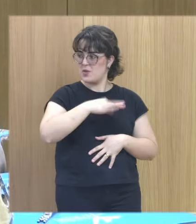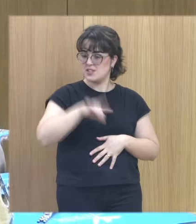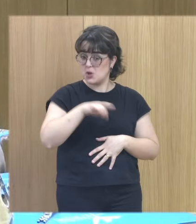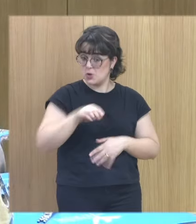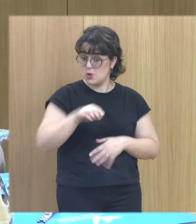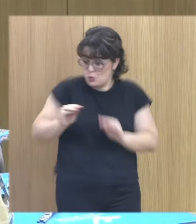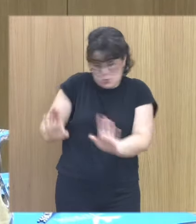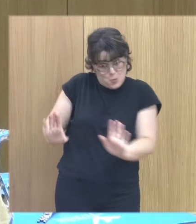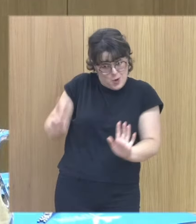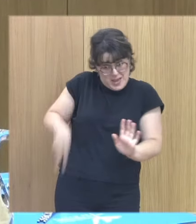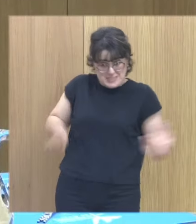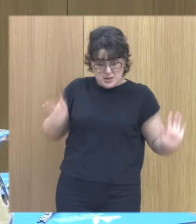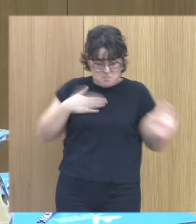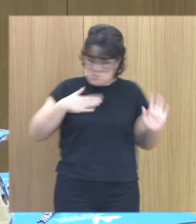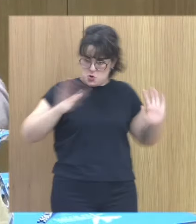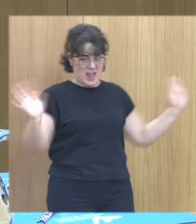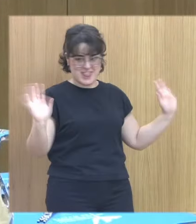que eso es tuyo eso no es mío